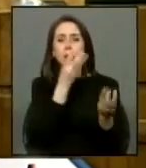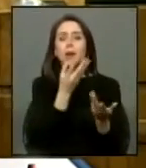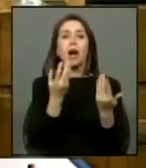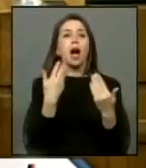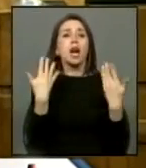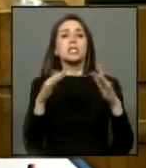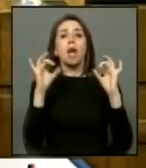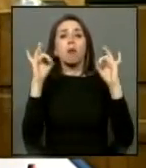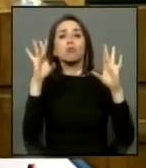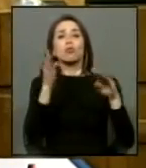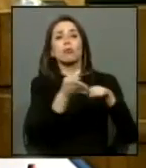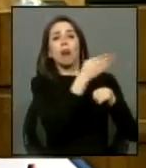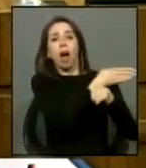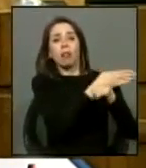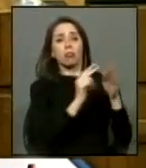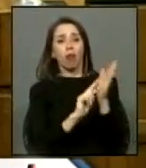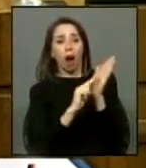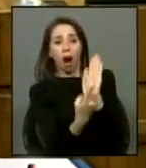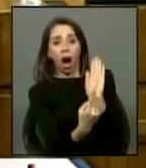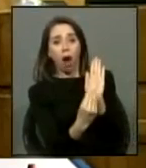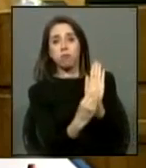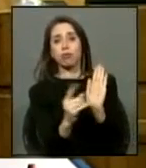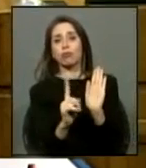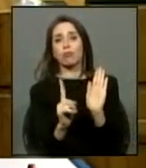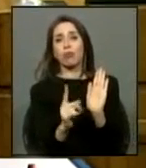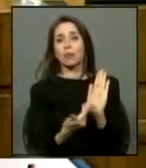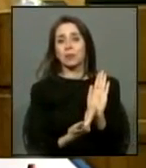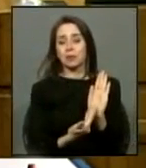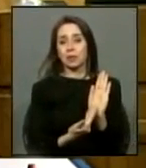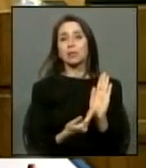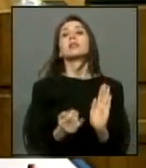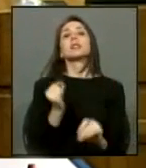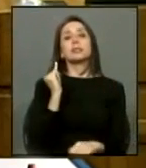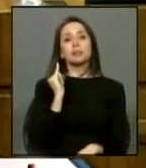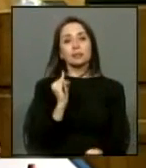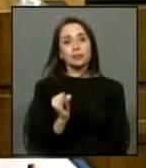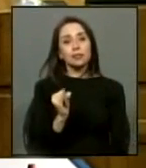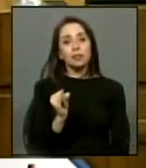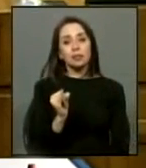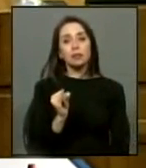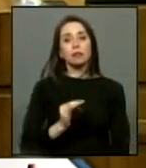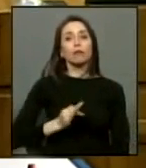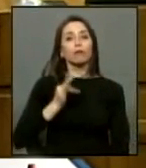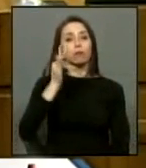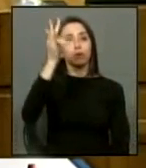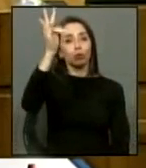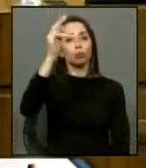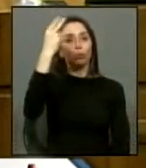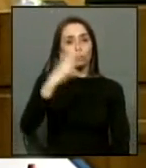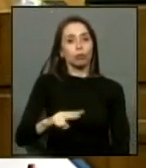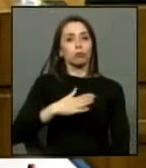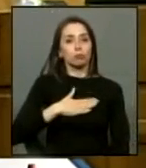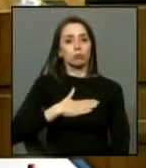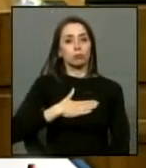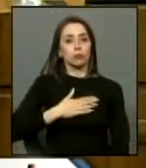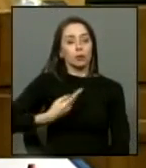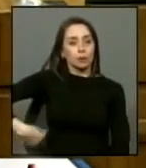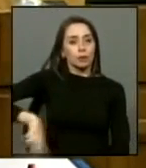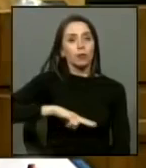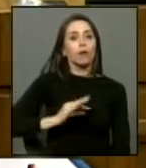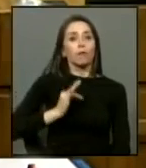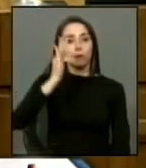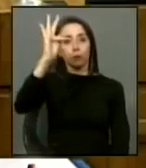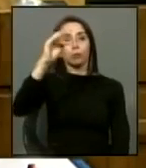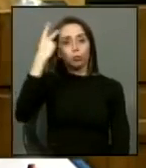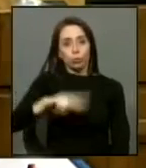no lo podemos cambiar pero sí pero sí el futuro nos pertenece el futuro